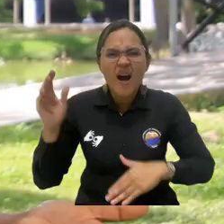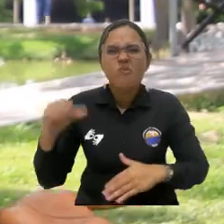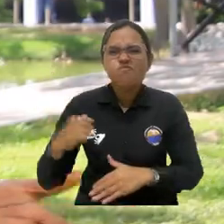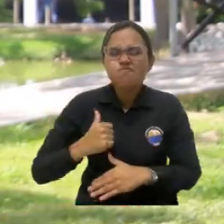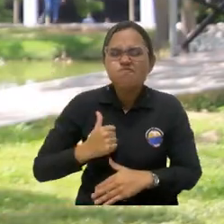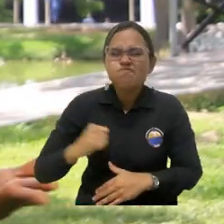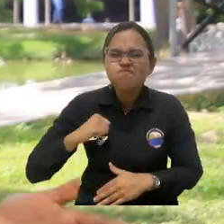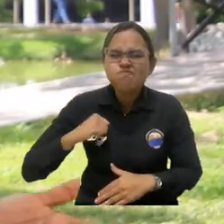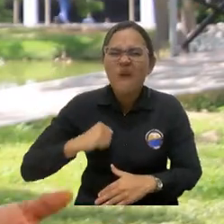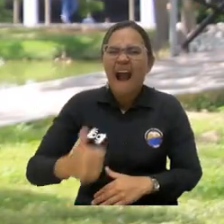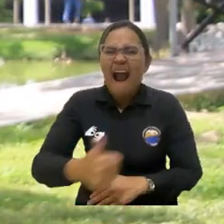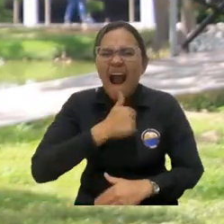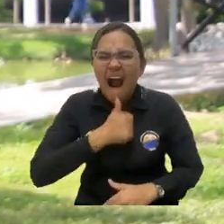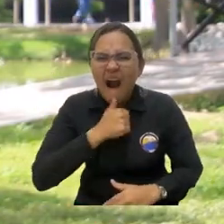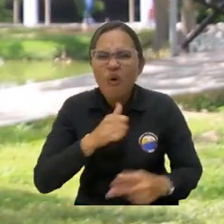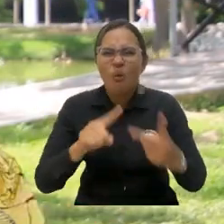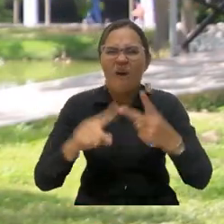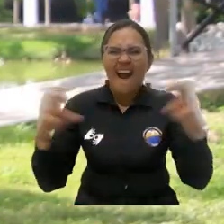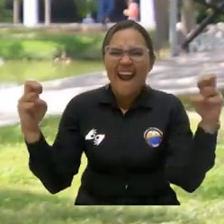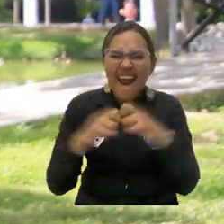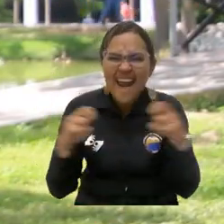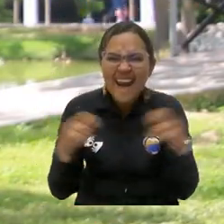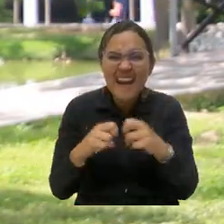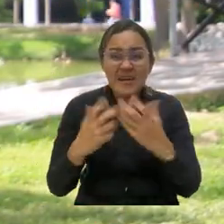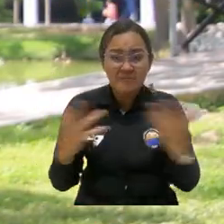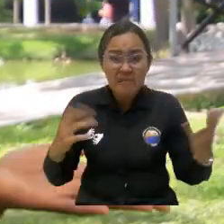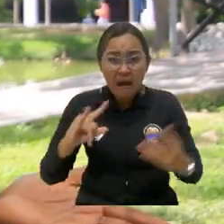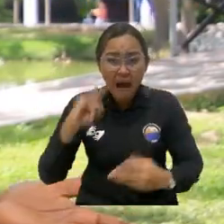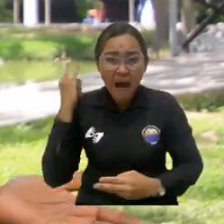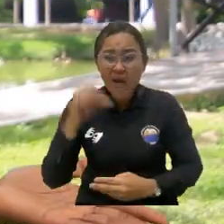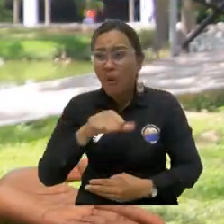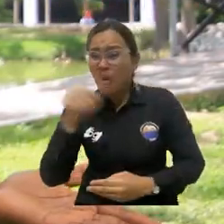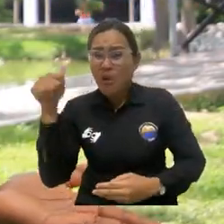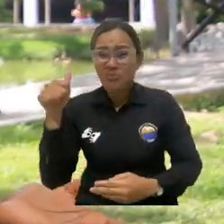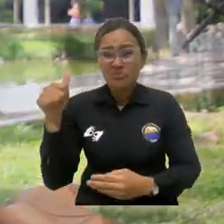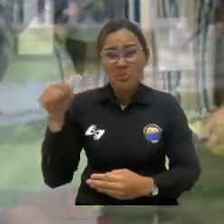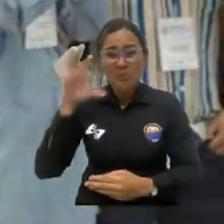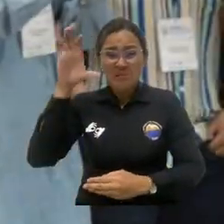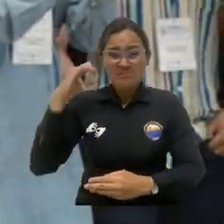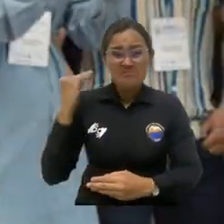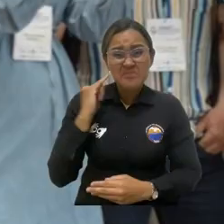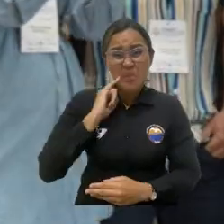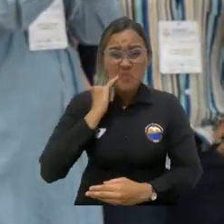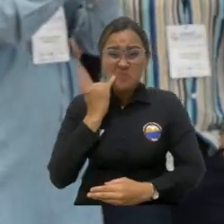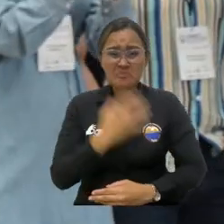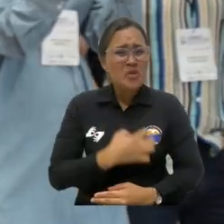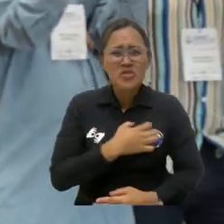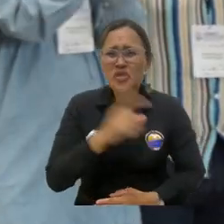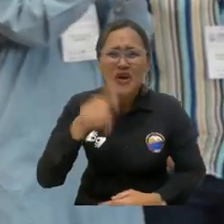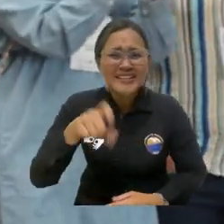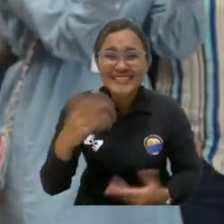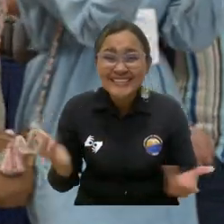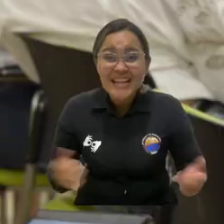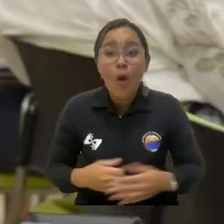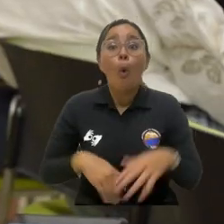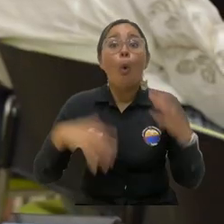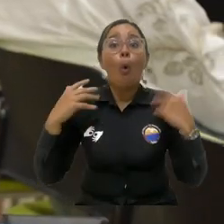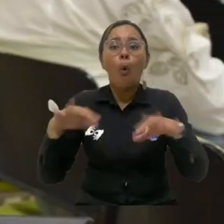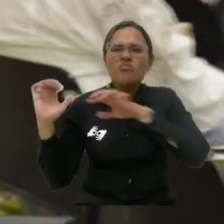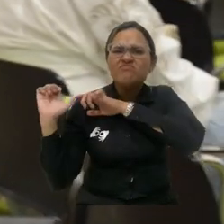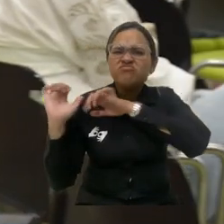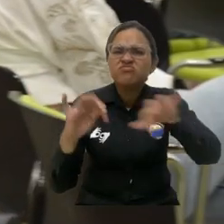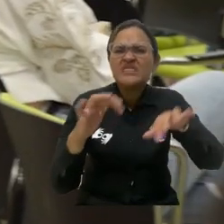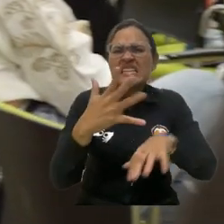todo. Tenemos todo. Colombia tiene todo. No tenemos nada que envidiar en ningún país. El campus universitario recibió a más de 500